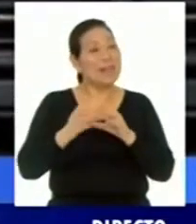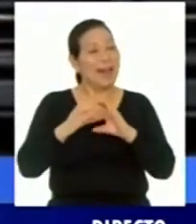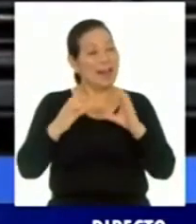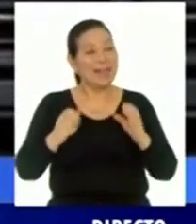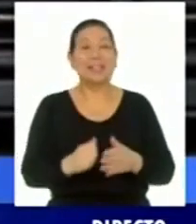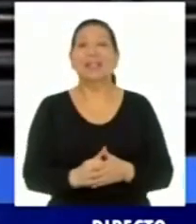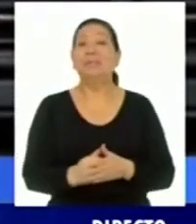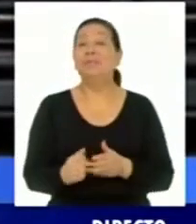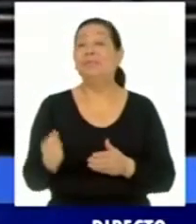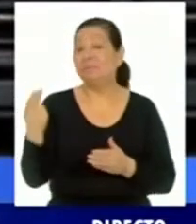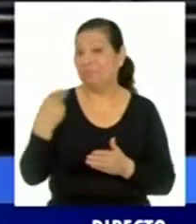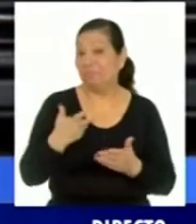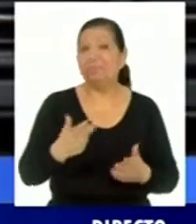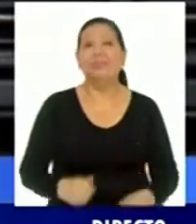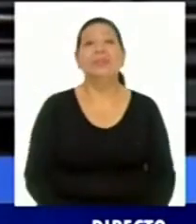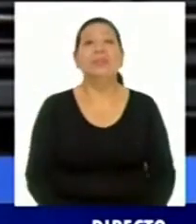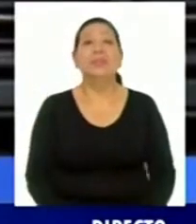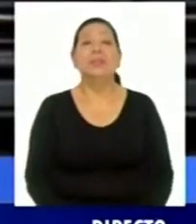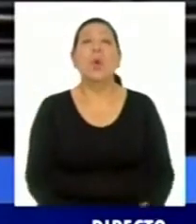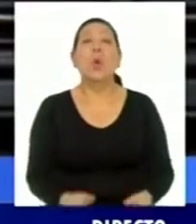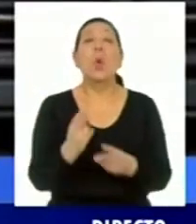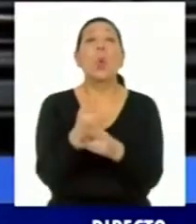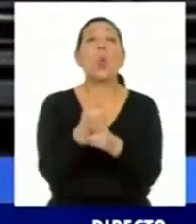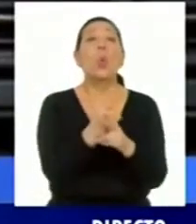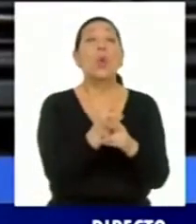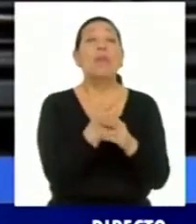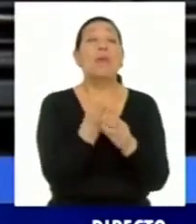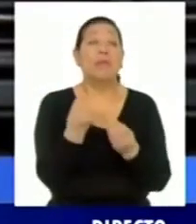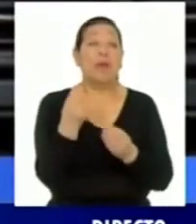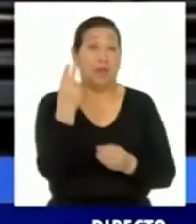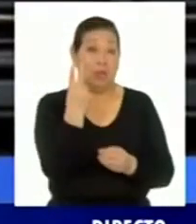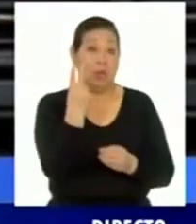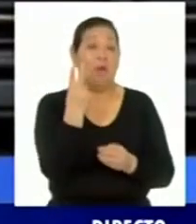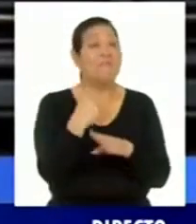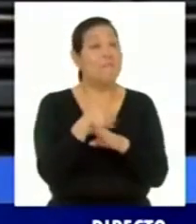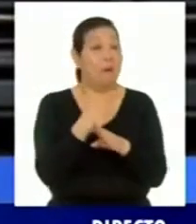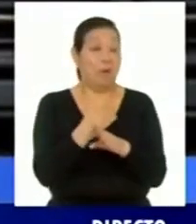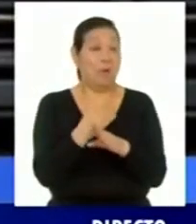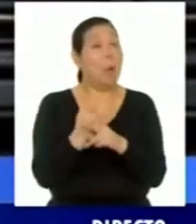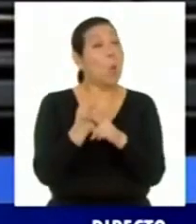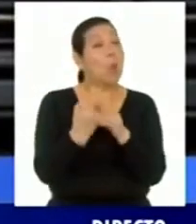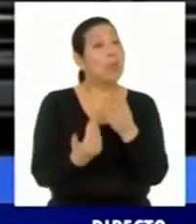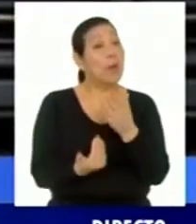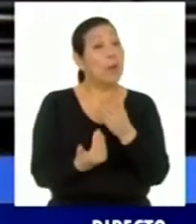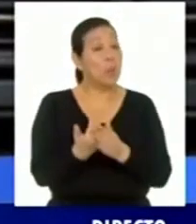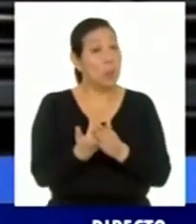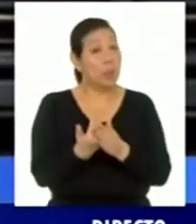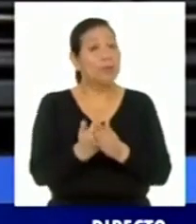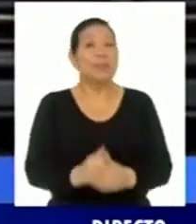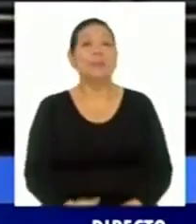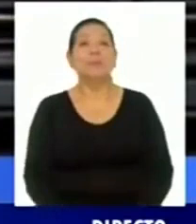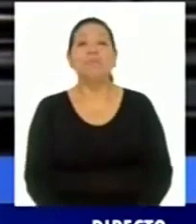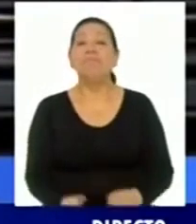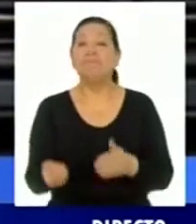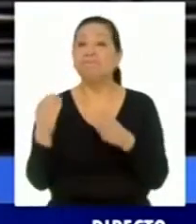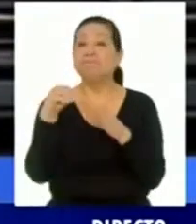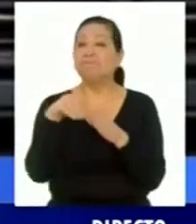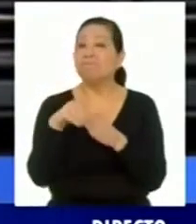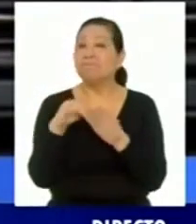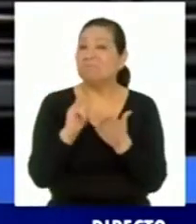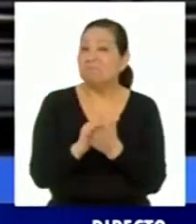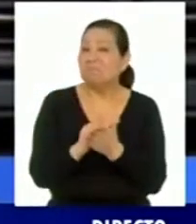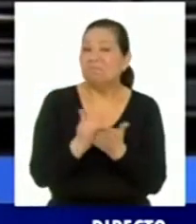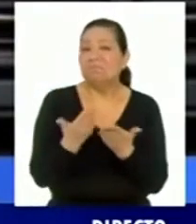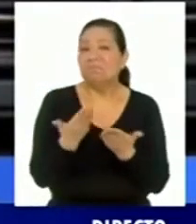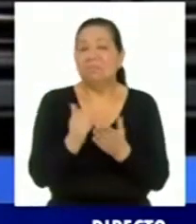las medidas, hay dos medidas nuevas que hemos incorporado